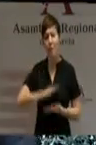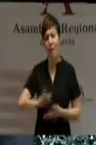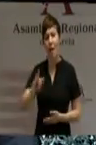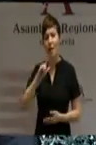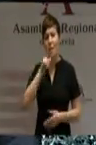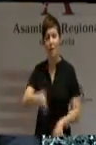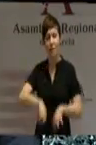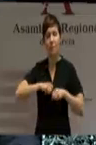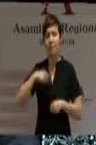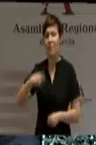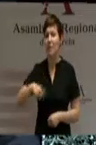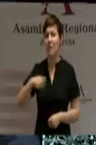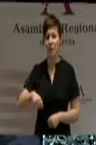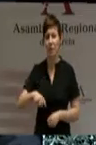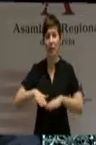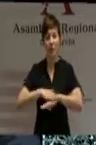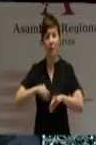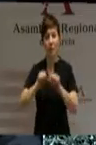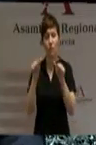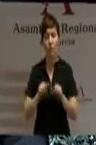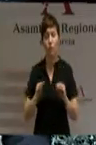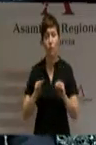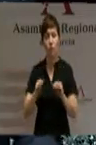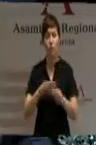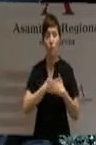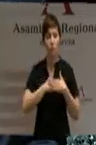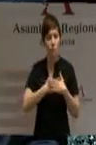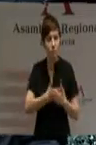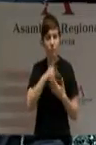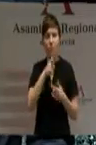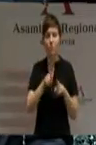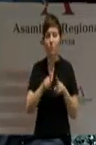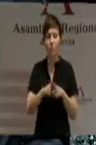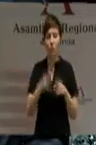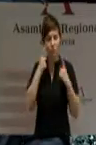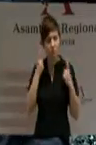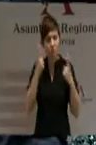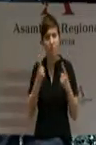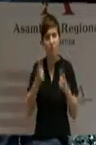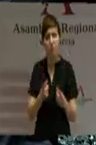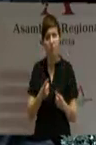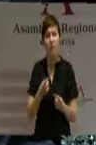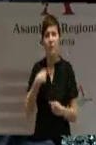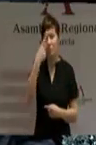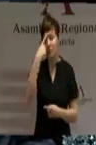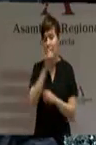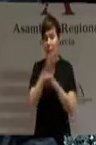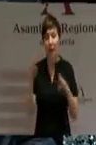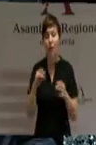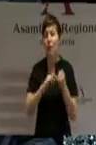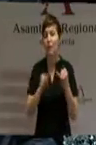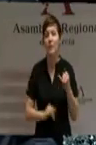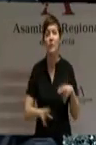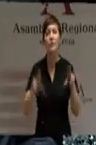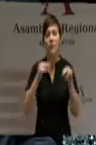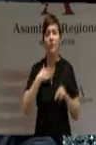Gobernará con entrega, con dedicación y convencido de que remontar esta crisis es posible. Por